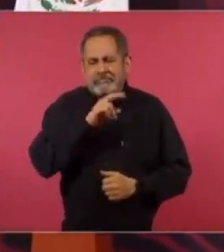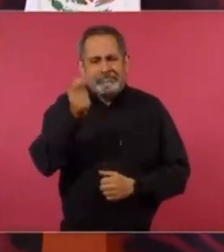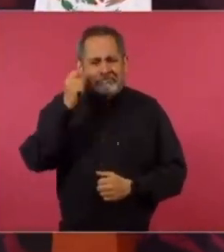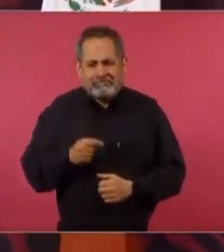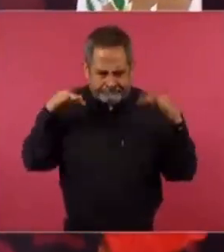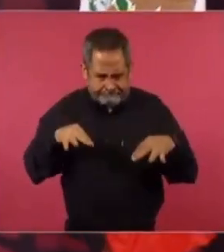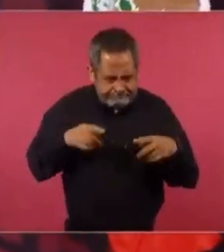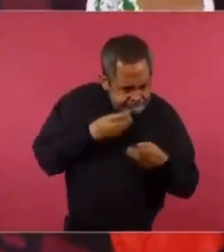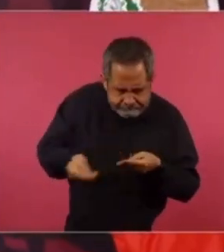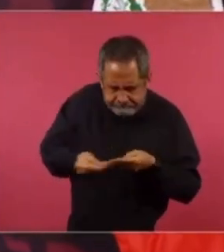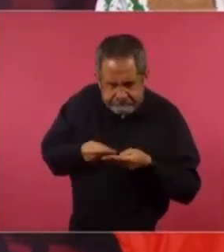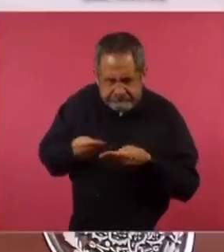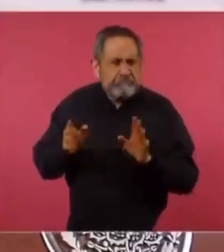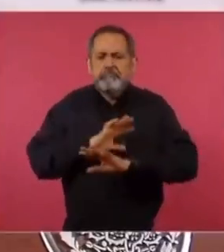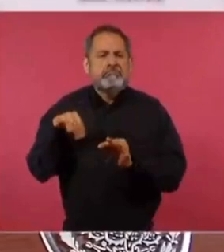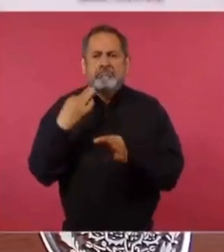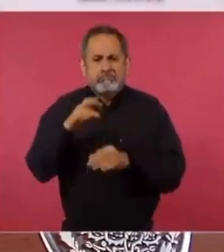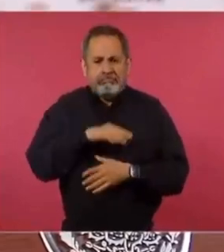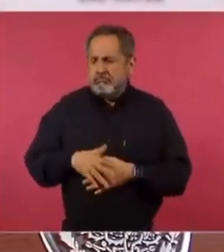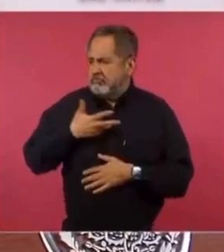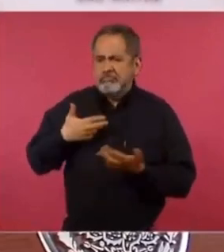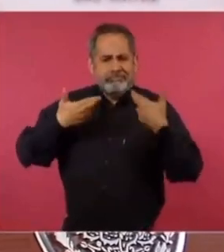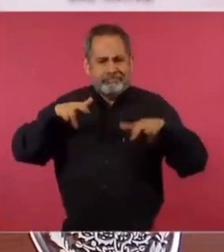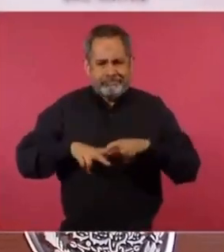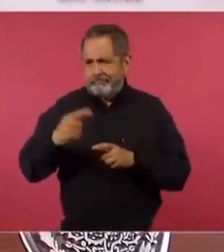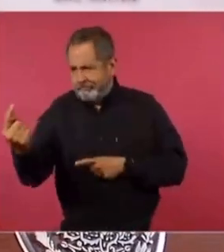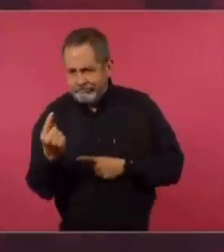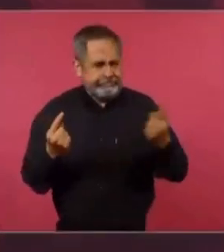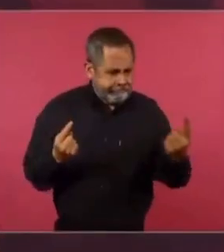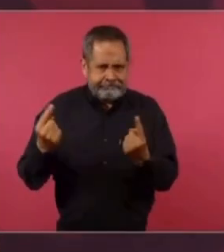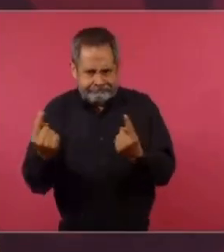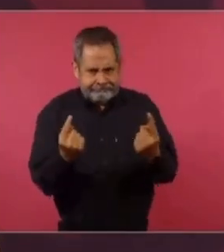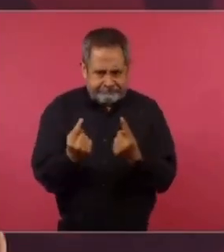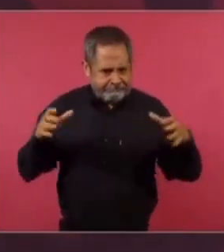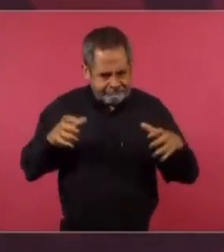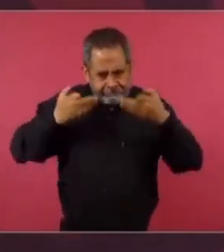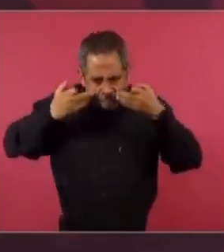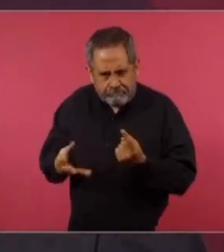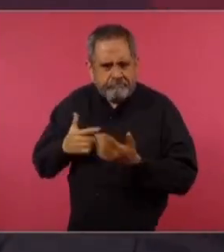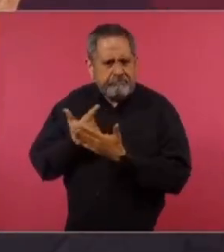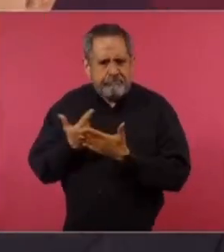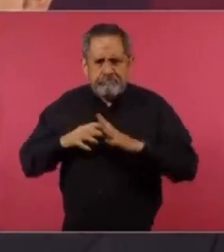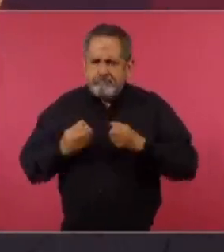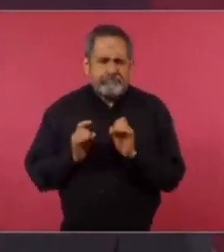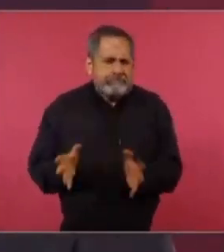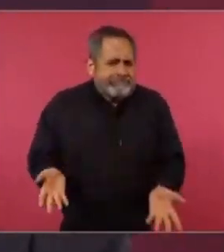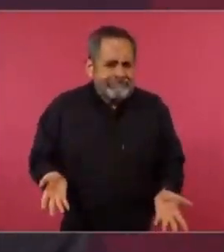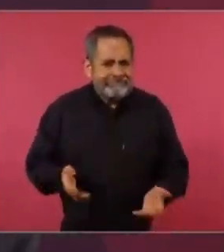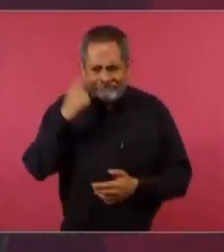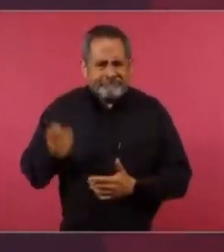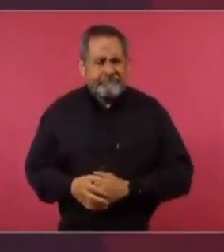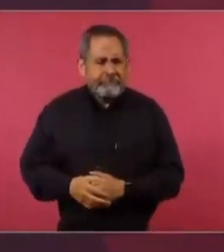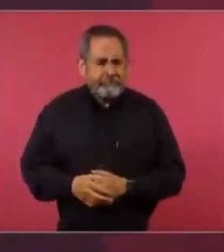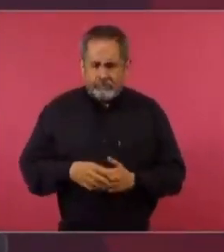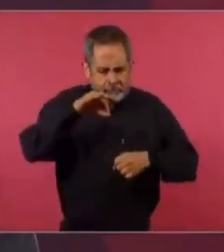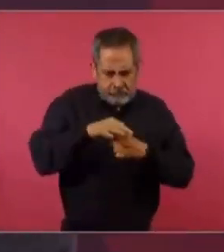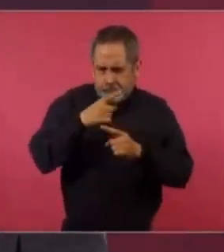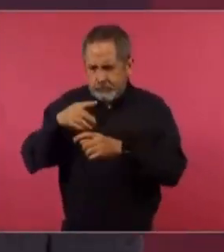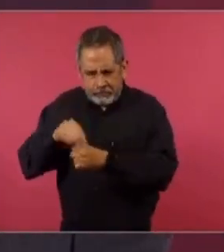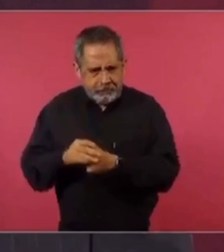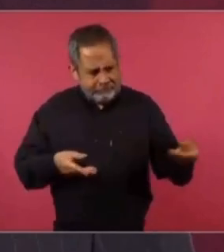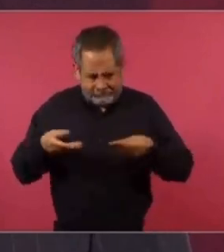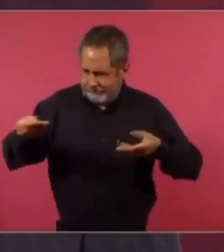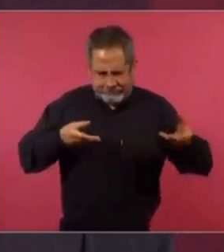en pocos días. Y que esté la autoridad electoral y que estén los representantes de los partidos de las coaliciones. Y voto por voto,